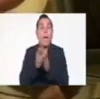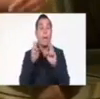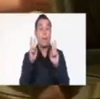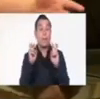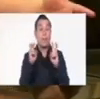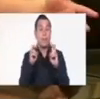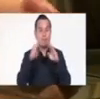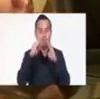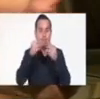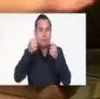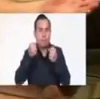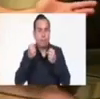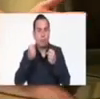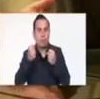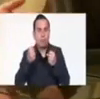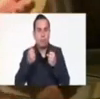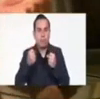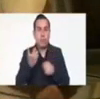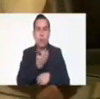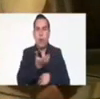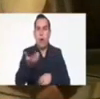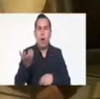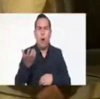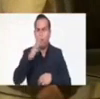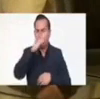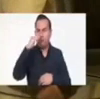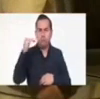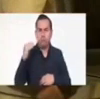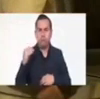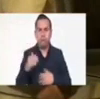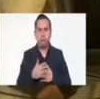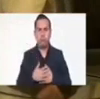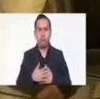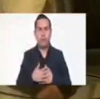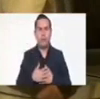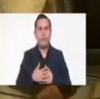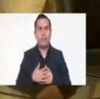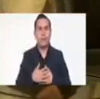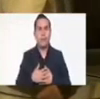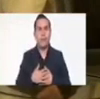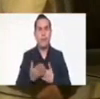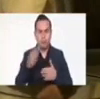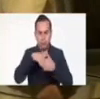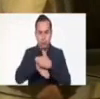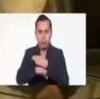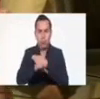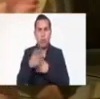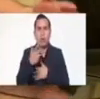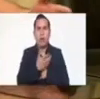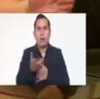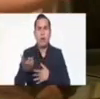de prisiones en cualquier uno de los países avalado a nivel internacional, ha entrado todas